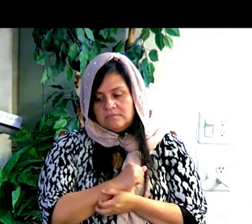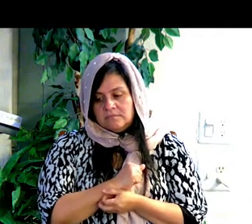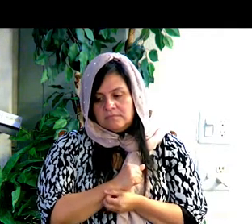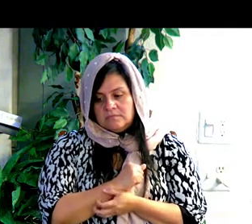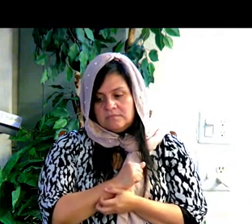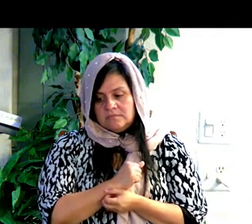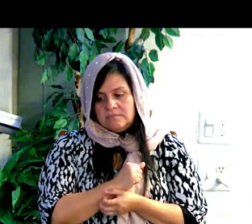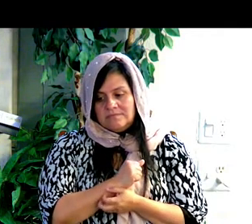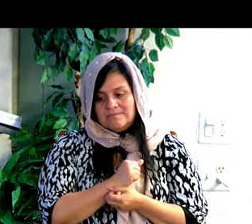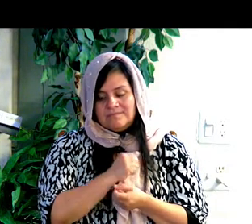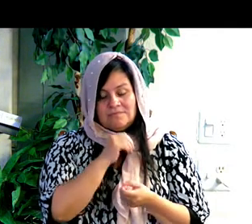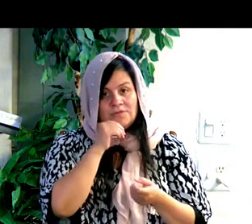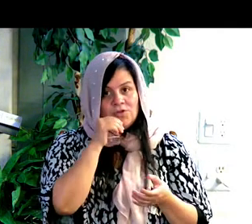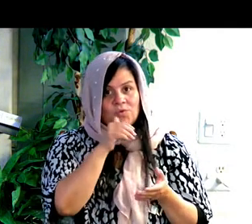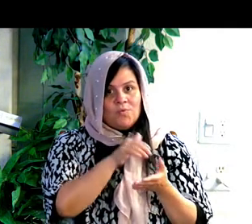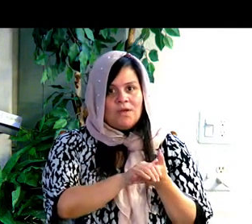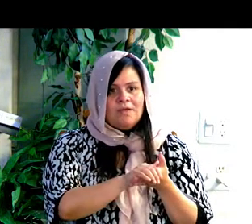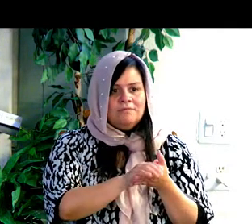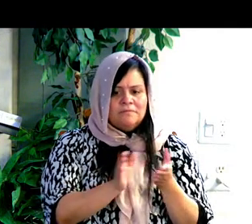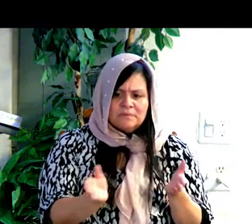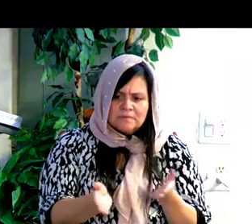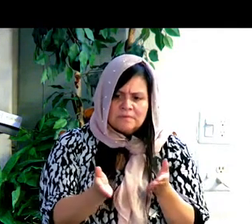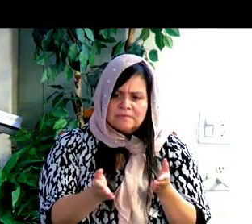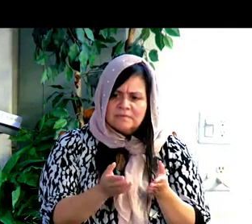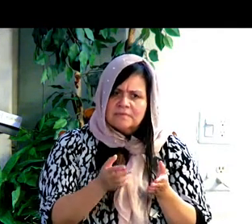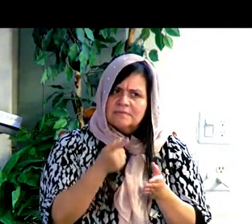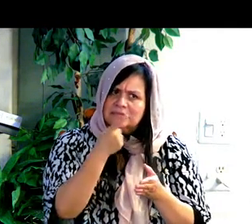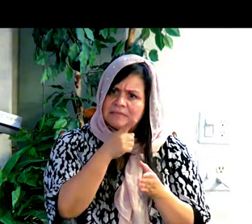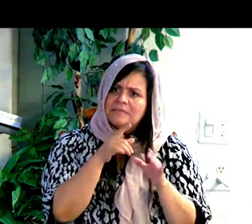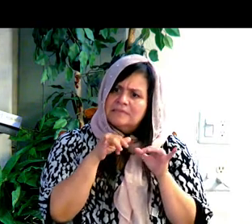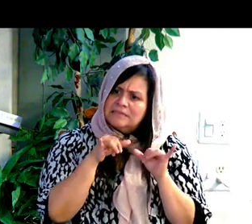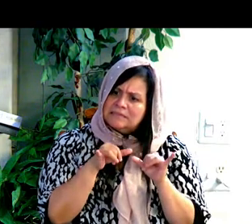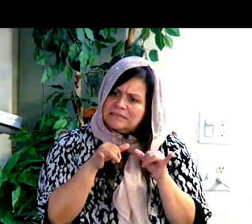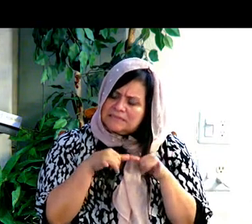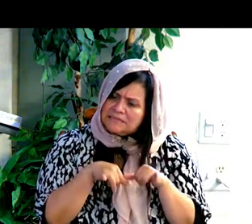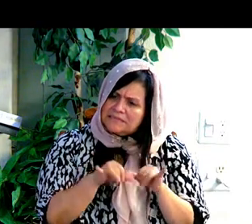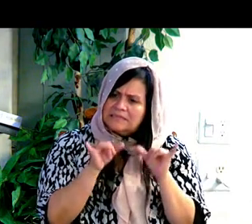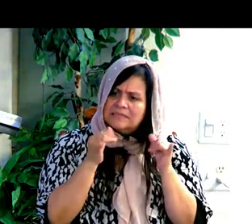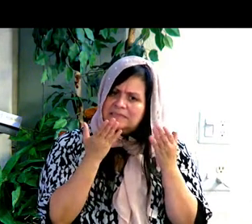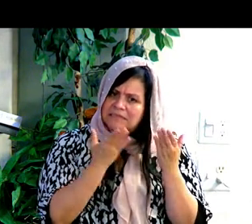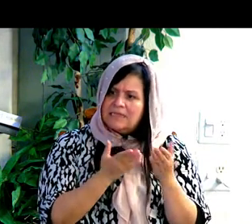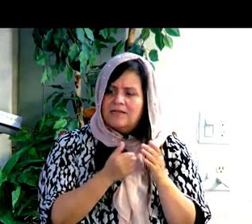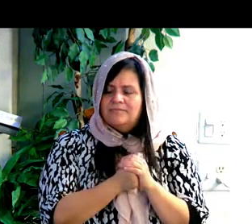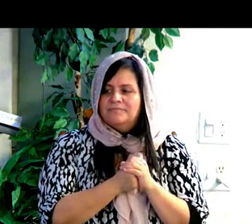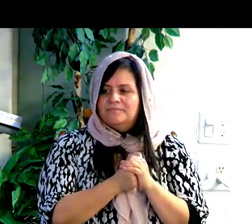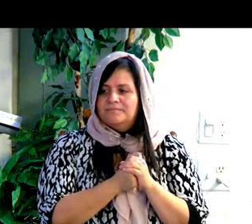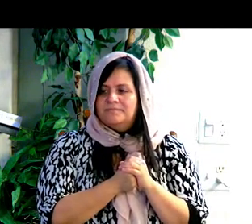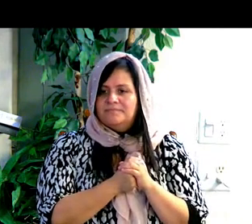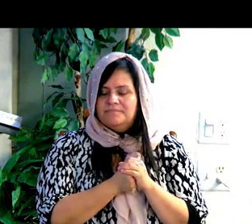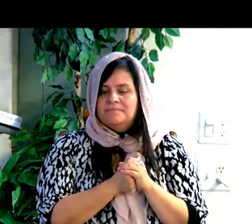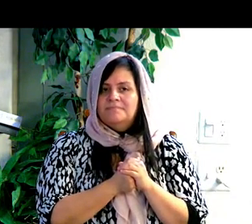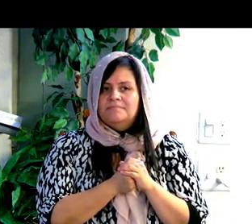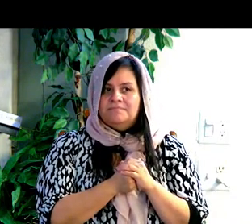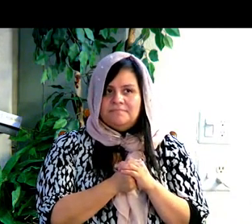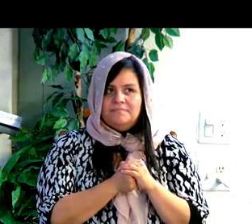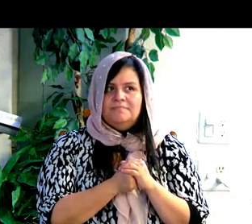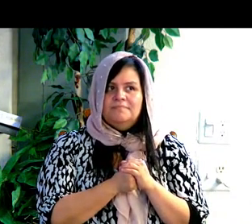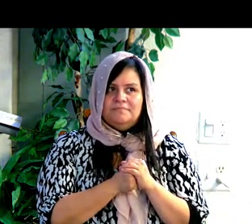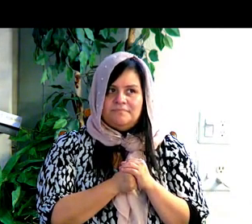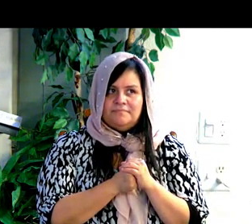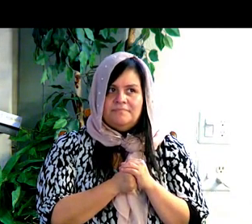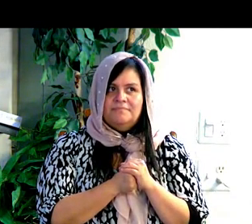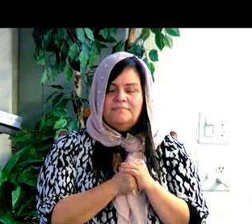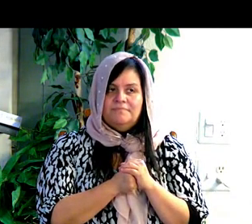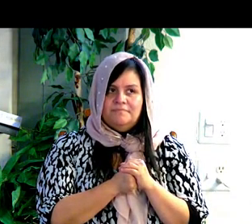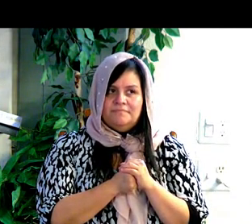nos apoya, nos da confianza y fe en que nuestro Señor, el